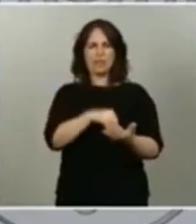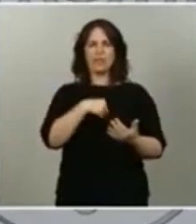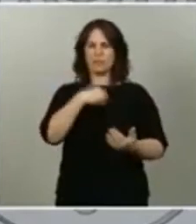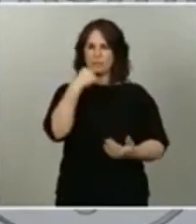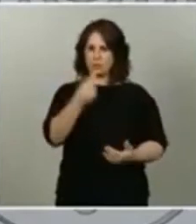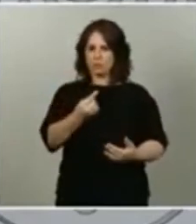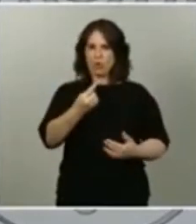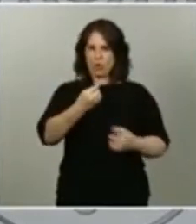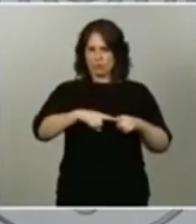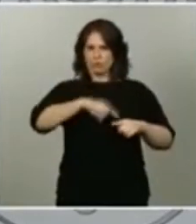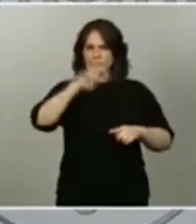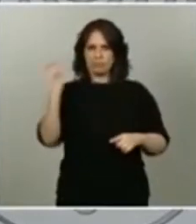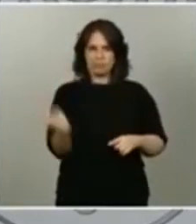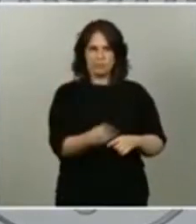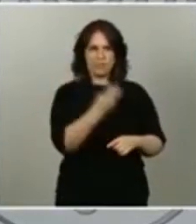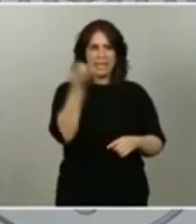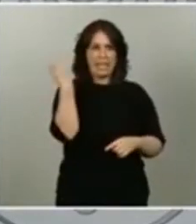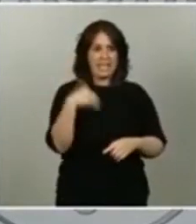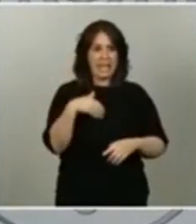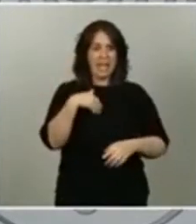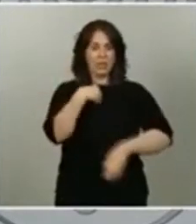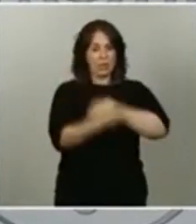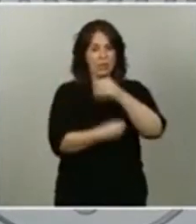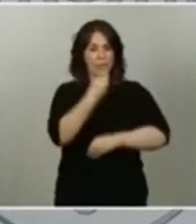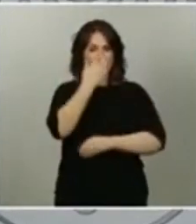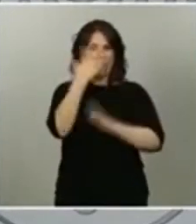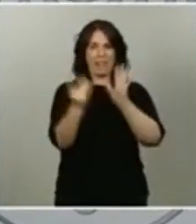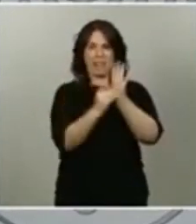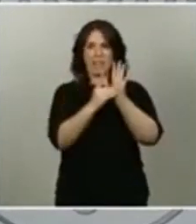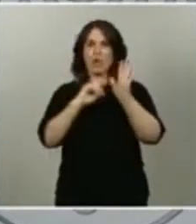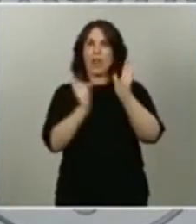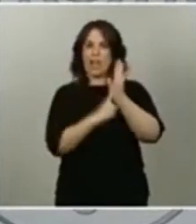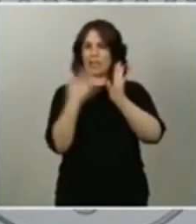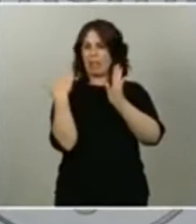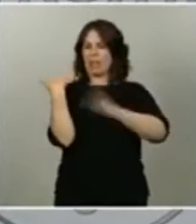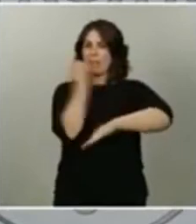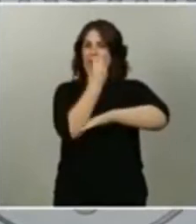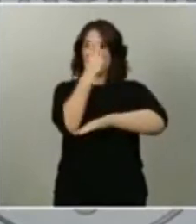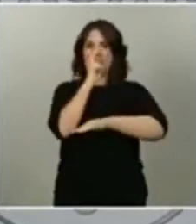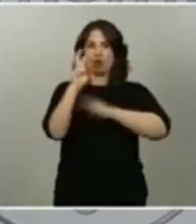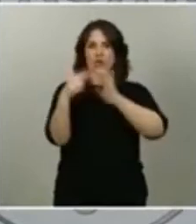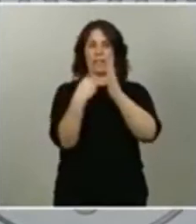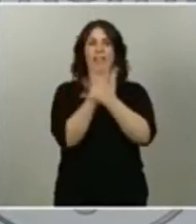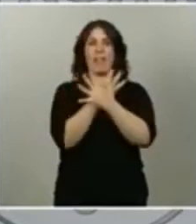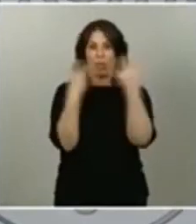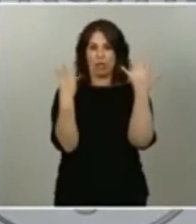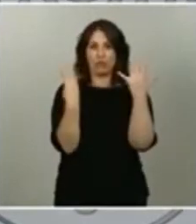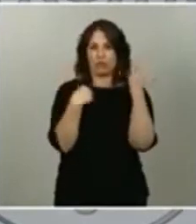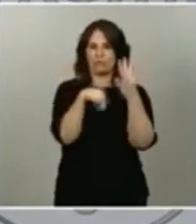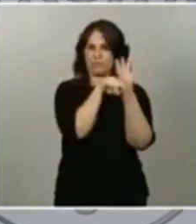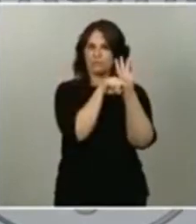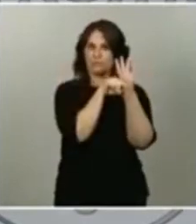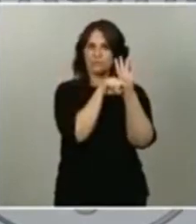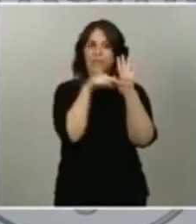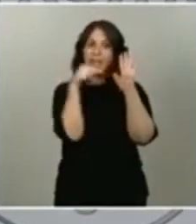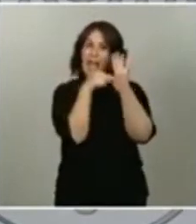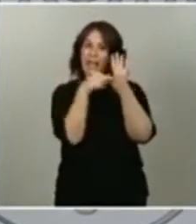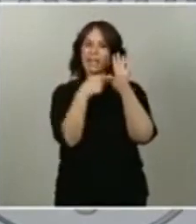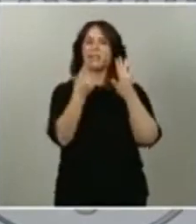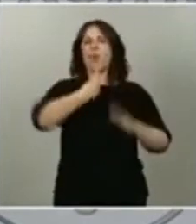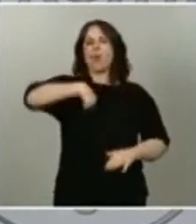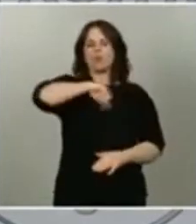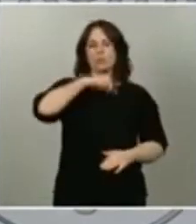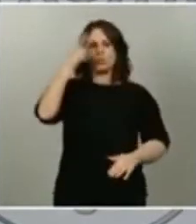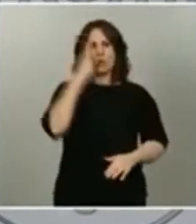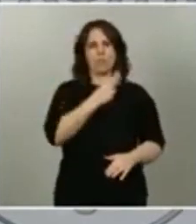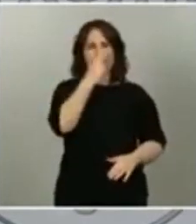se puso de manifiesto en el Real Decreto Ley de diciembre de 2018 en donde nos comprometimos al impulso de